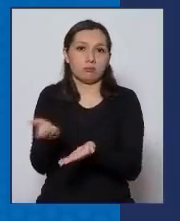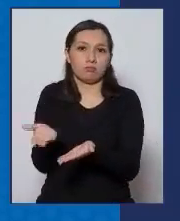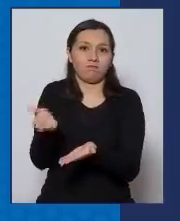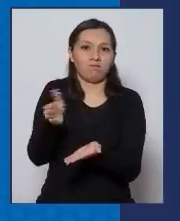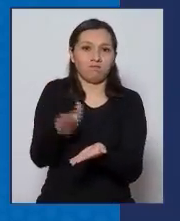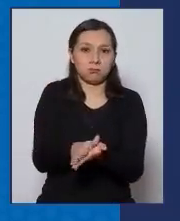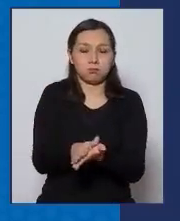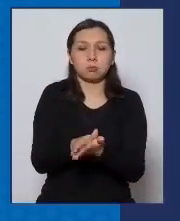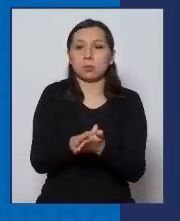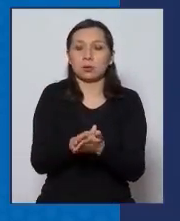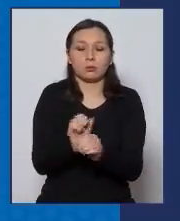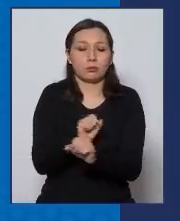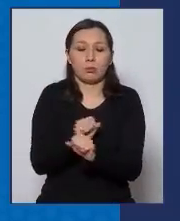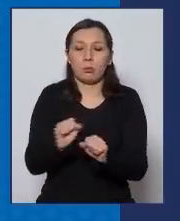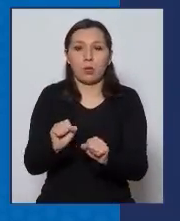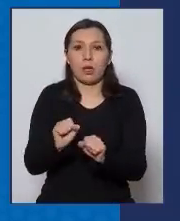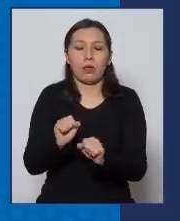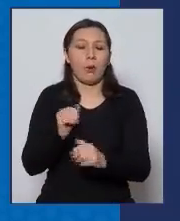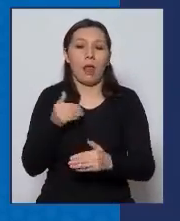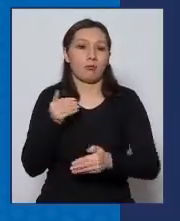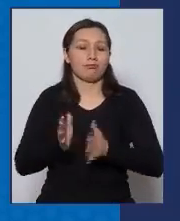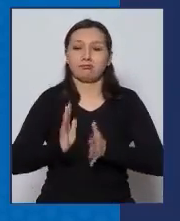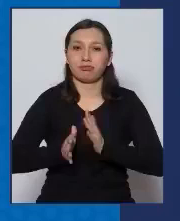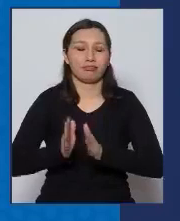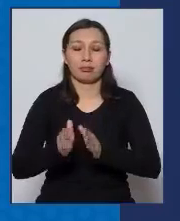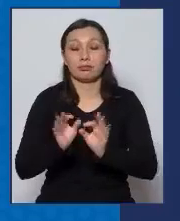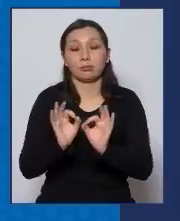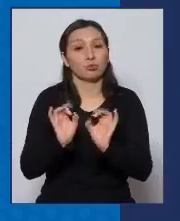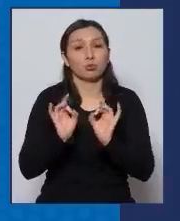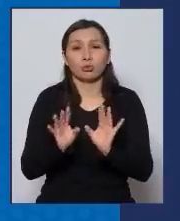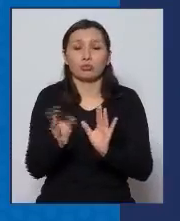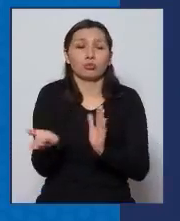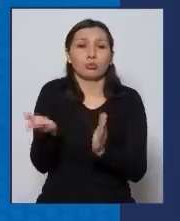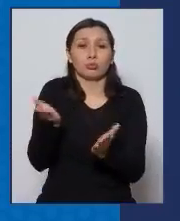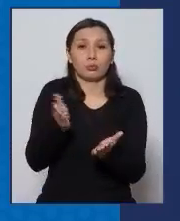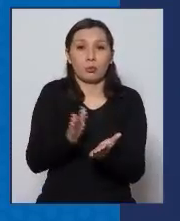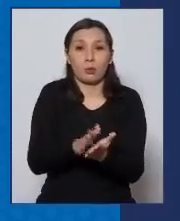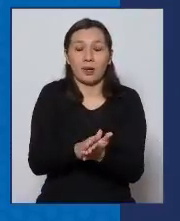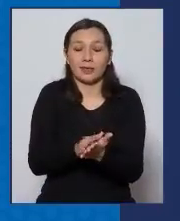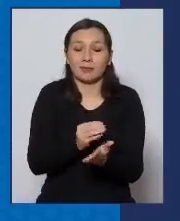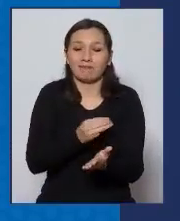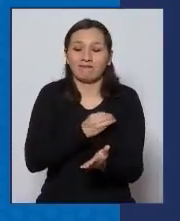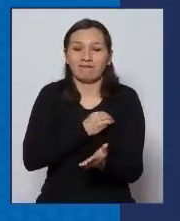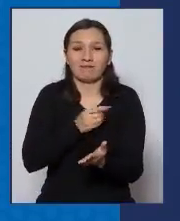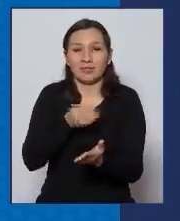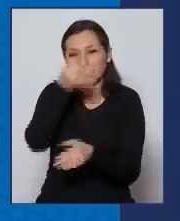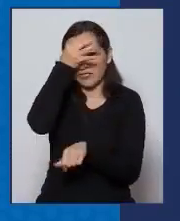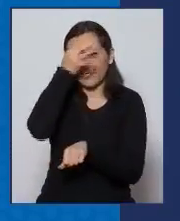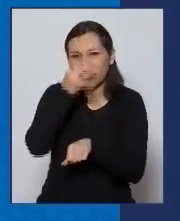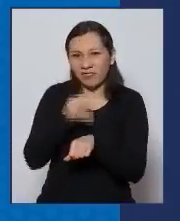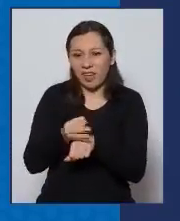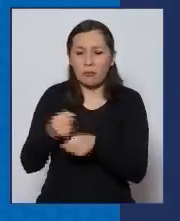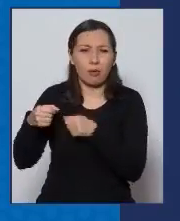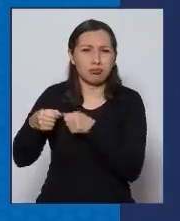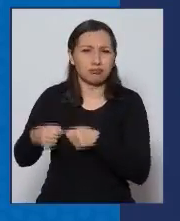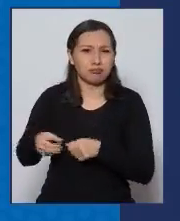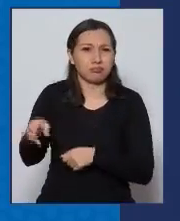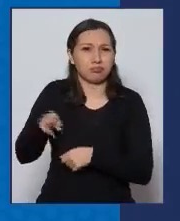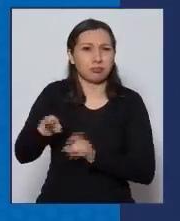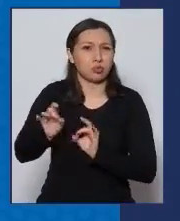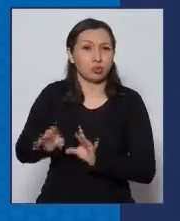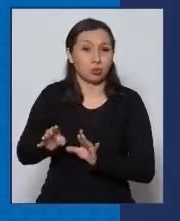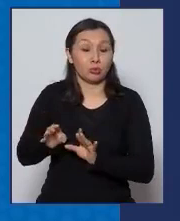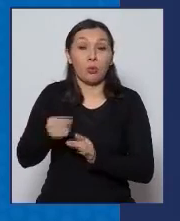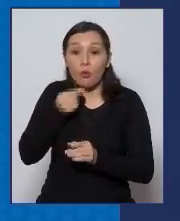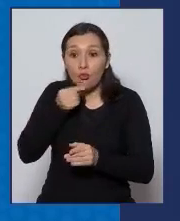significó prácticamente un acelerar, un desenlace en muchos casos de una enfermedad crónica o de una enfermedad